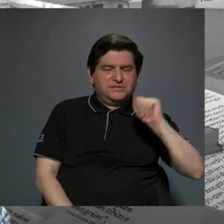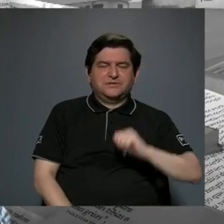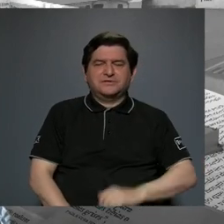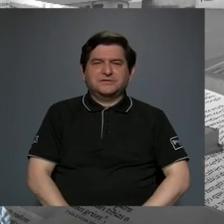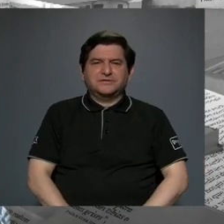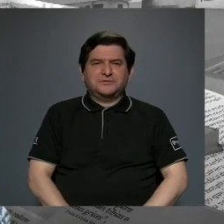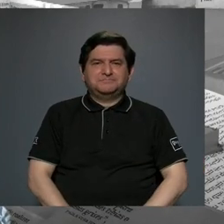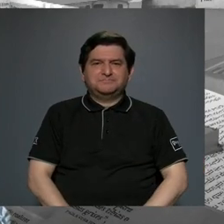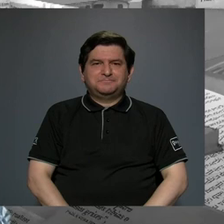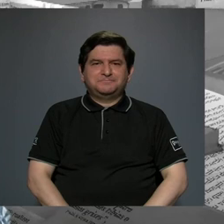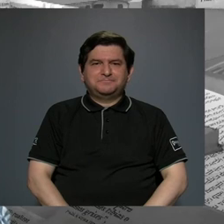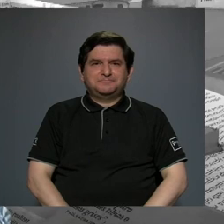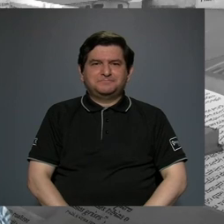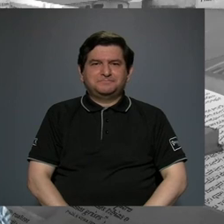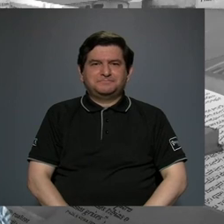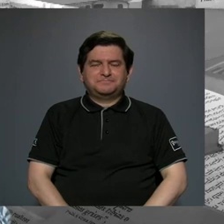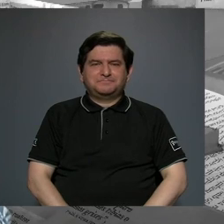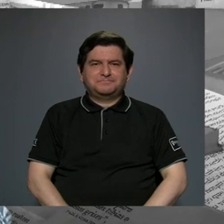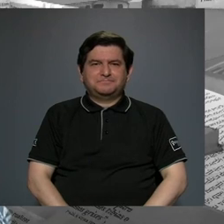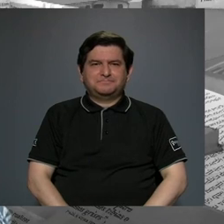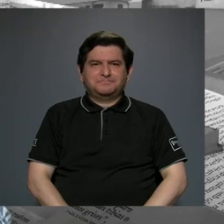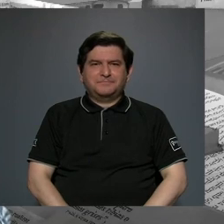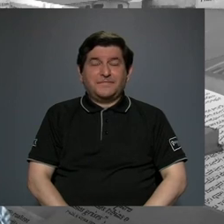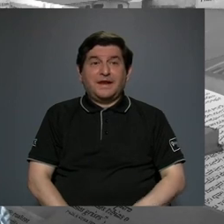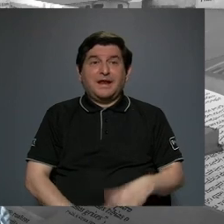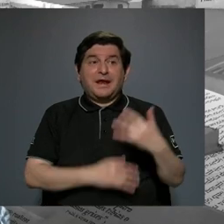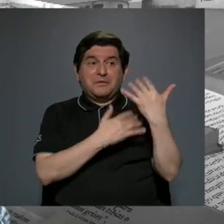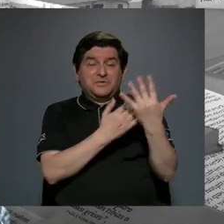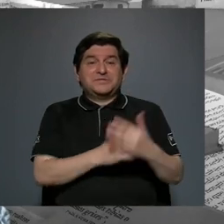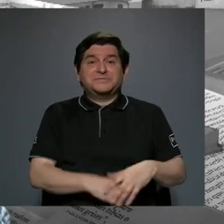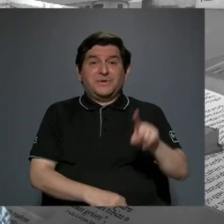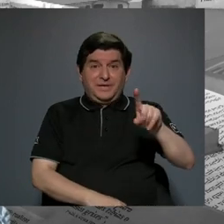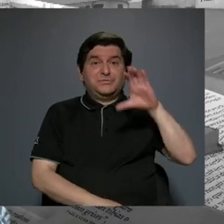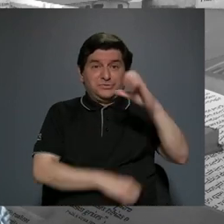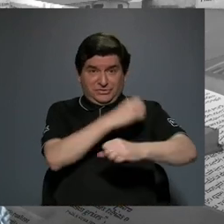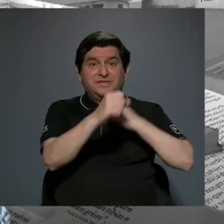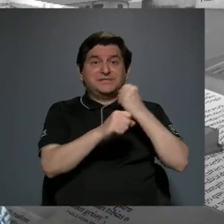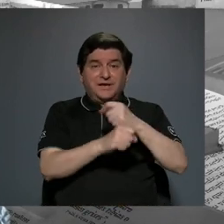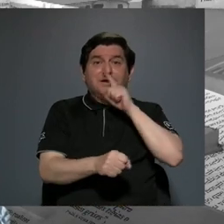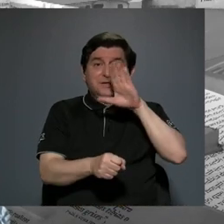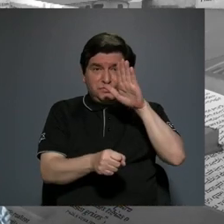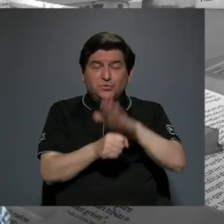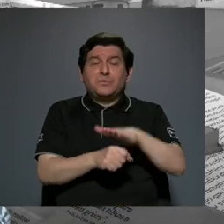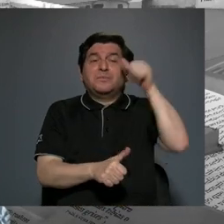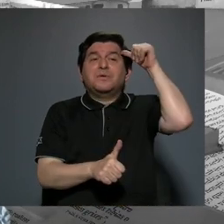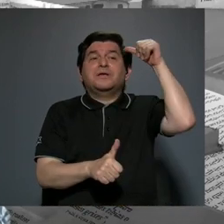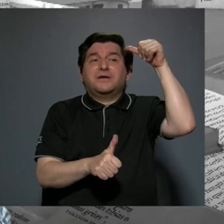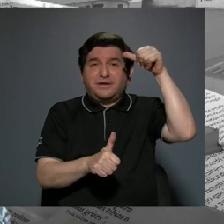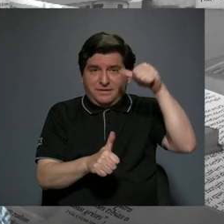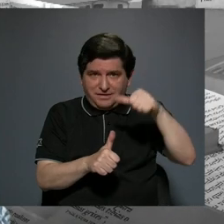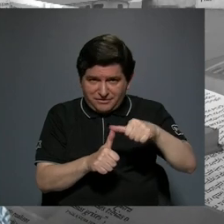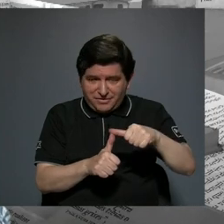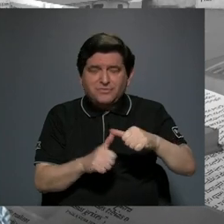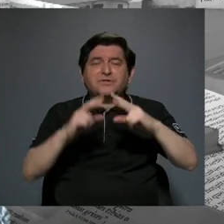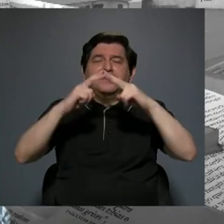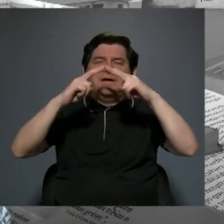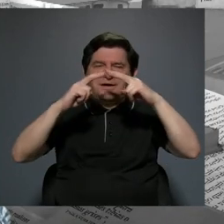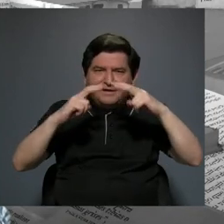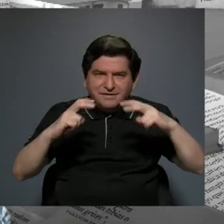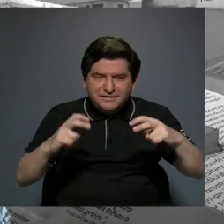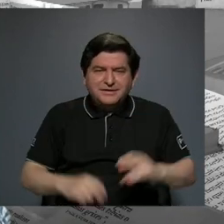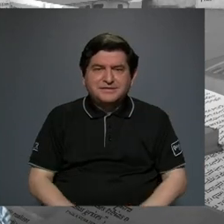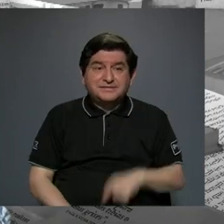Esperamos que lleguemos a los 100 años para poder recordar y analizar